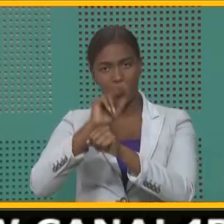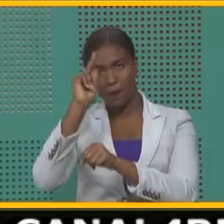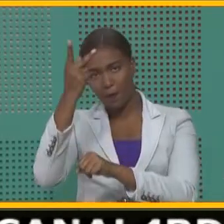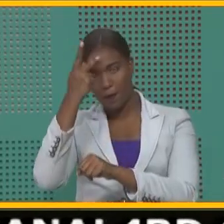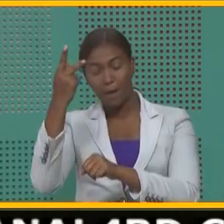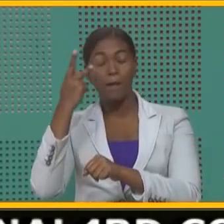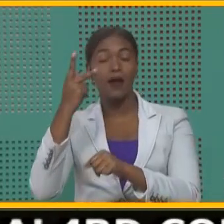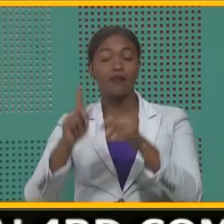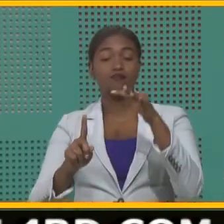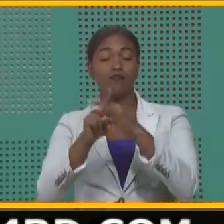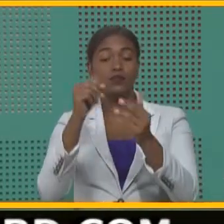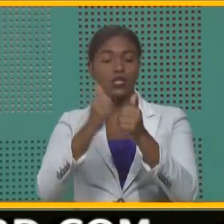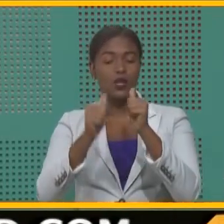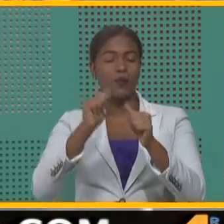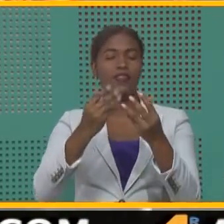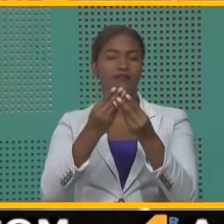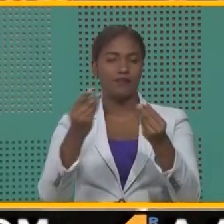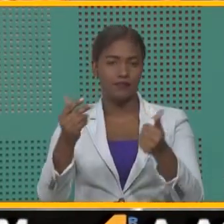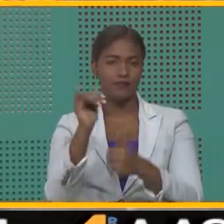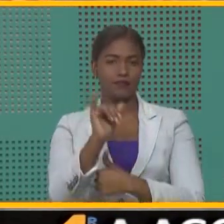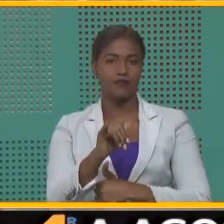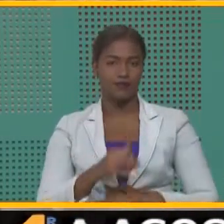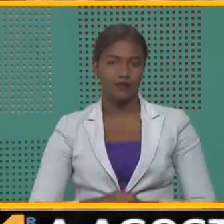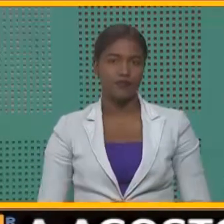solución a esta problemática que está uniendo aquí en Duquesa.